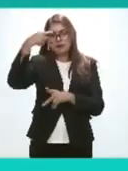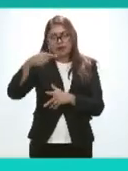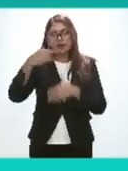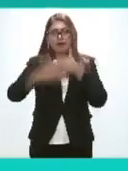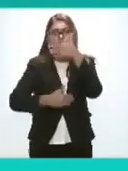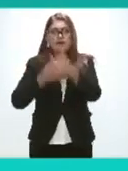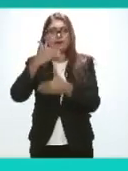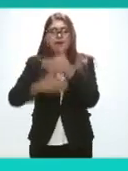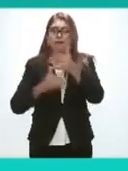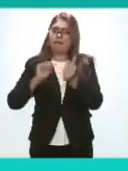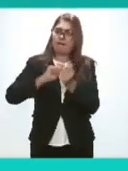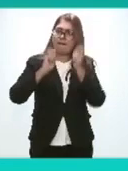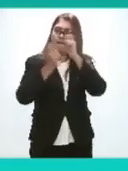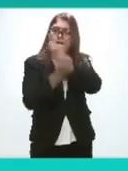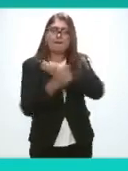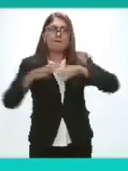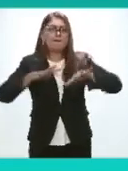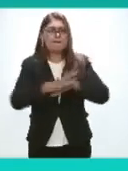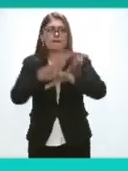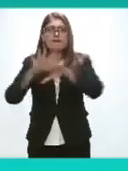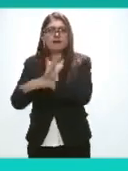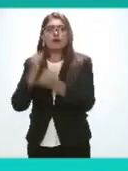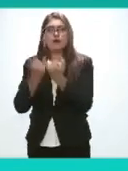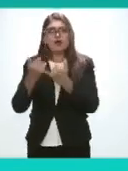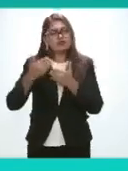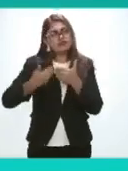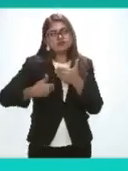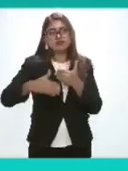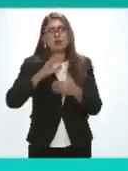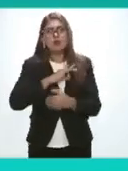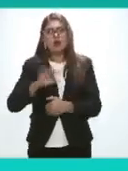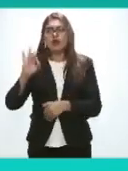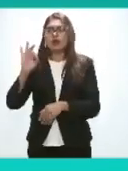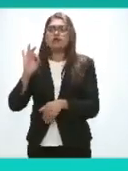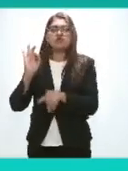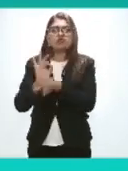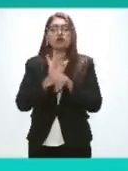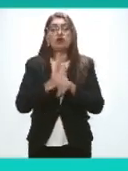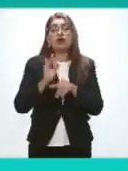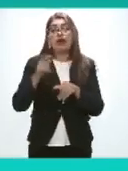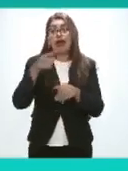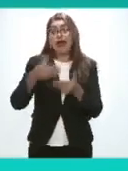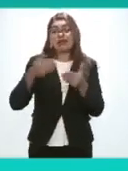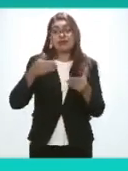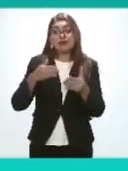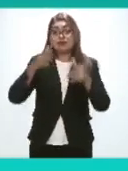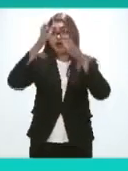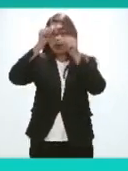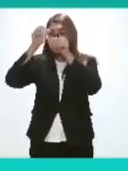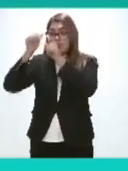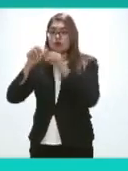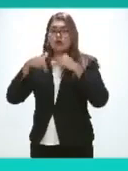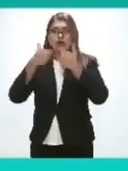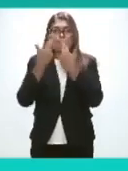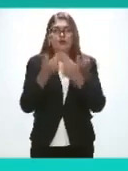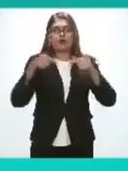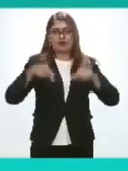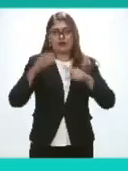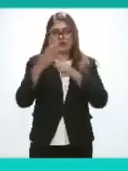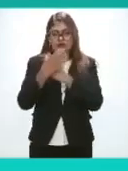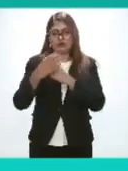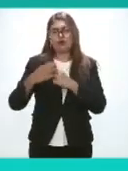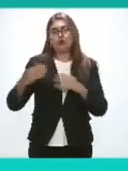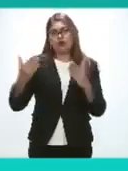transformador pero también de largo aliento que ha recibido la aprobación unánime previas a esta honorable sesión del consejo